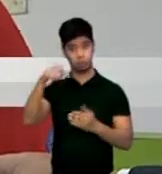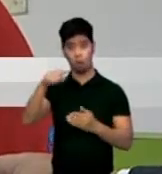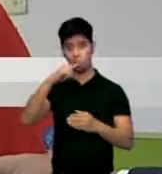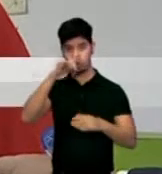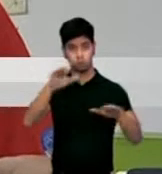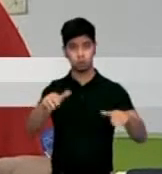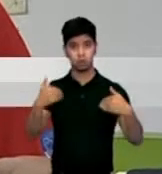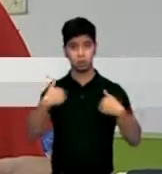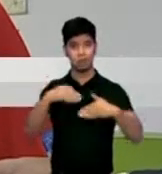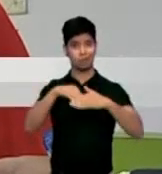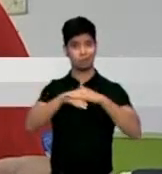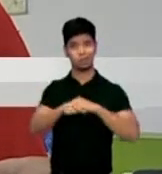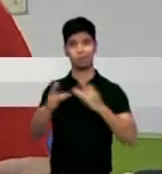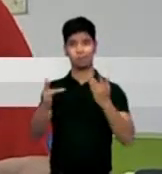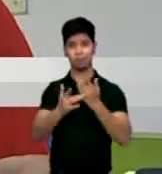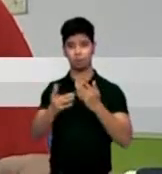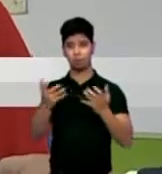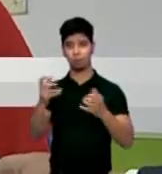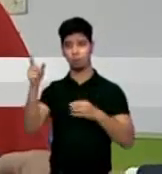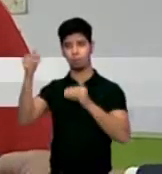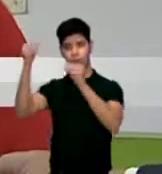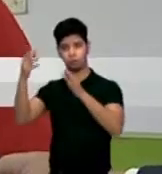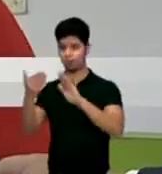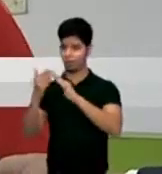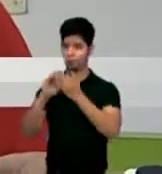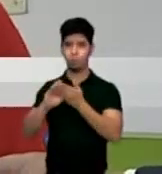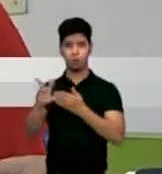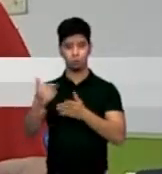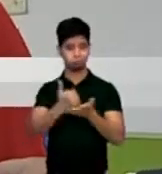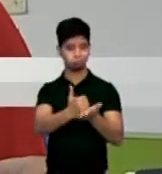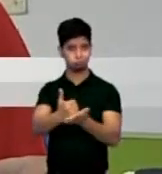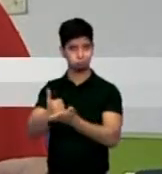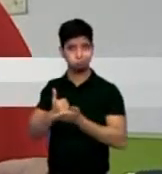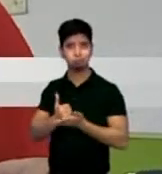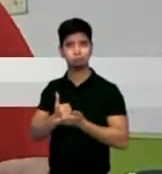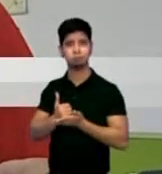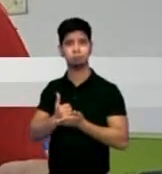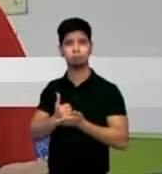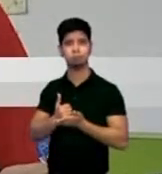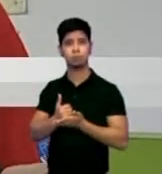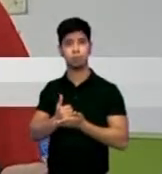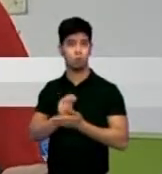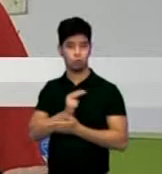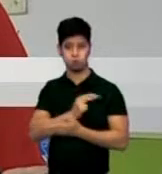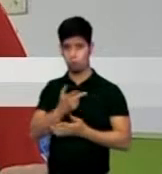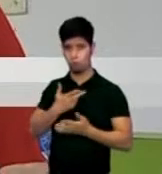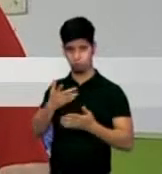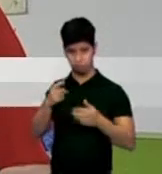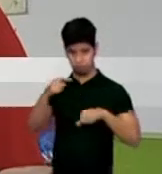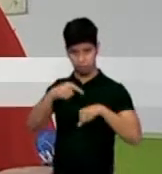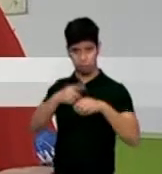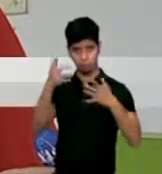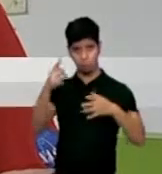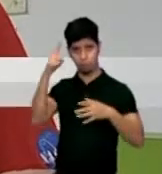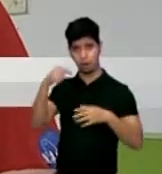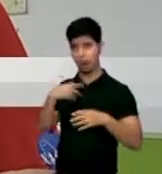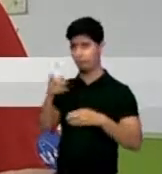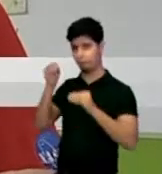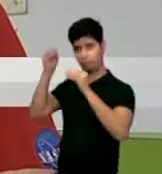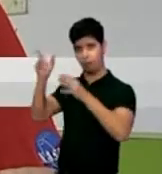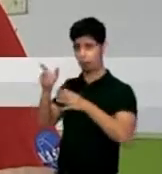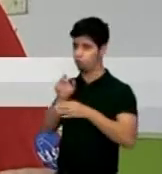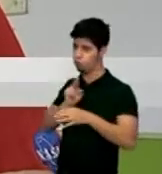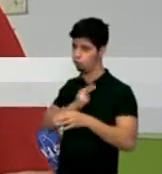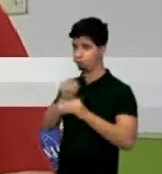y el maestro lo visualizamos como un facilitador. Ya es tiempo de que preparemos este maestro, le demos otras herramientas